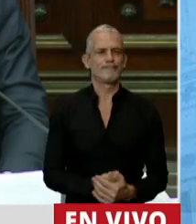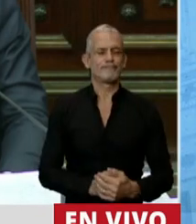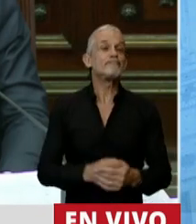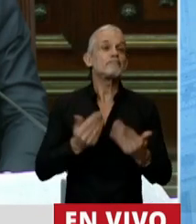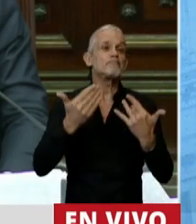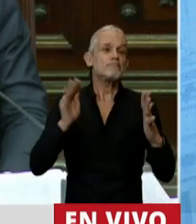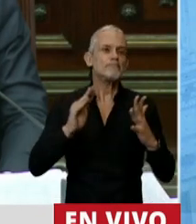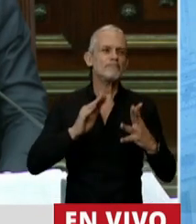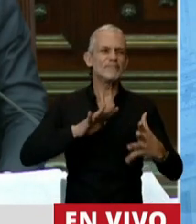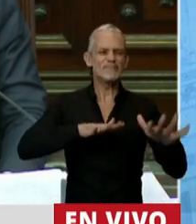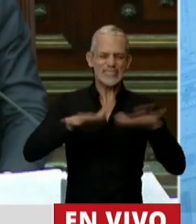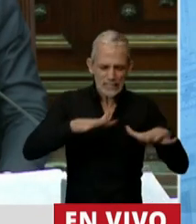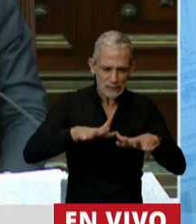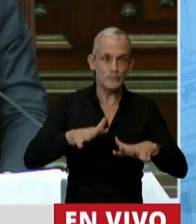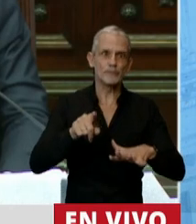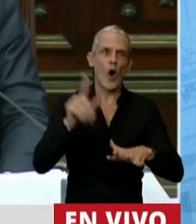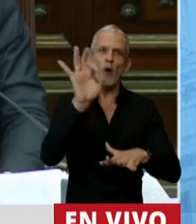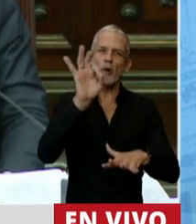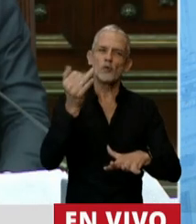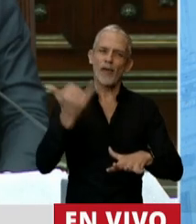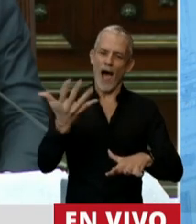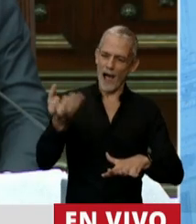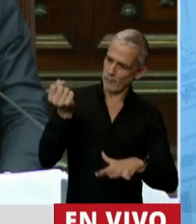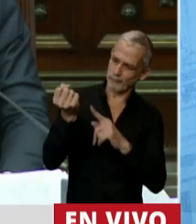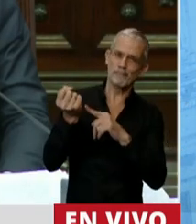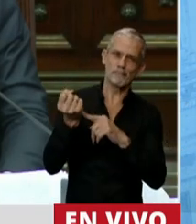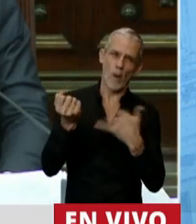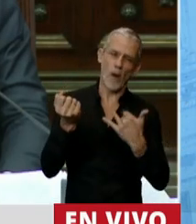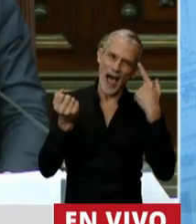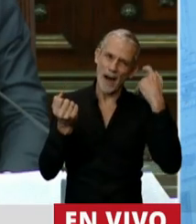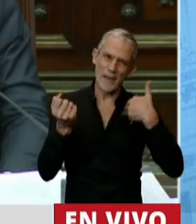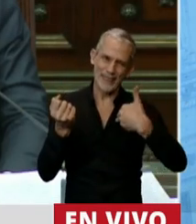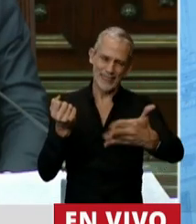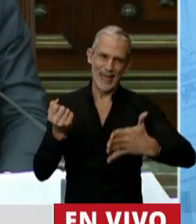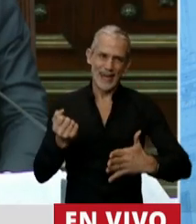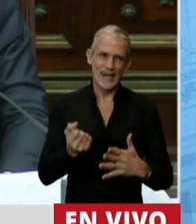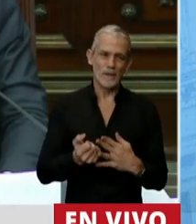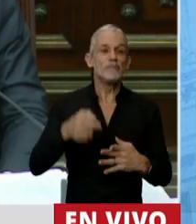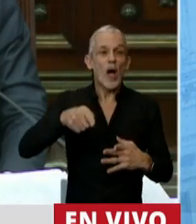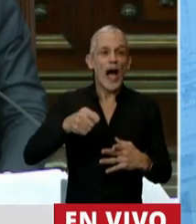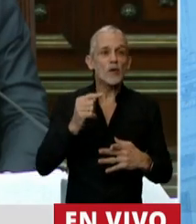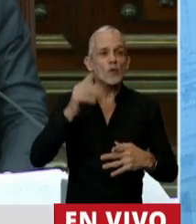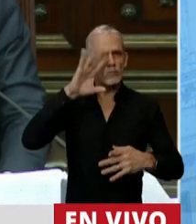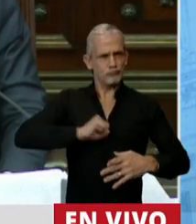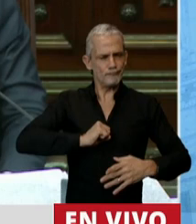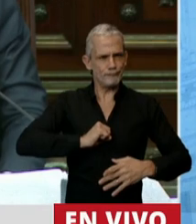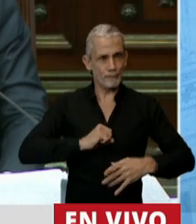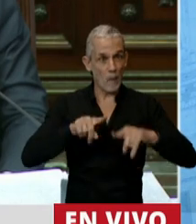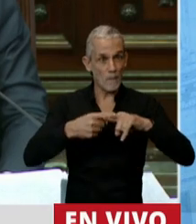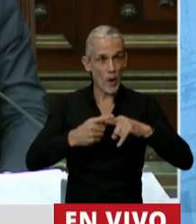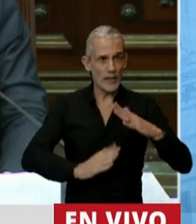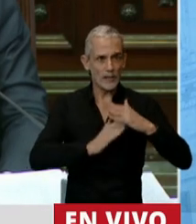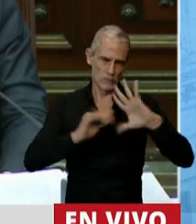Quizás las crisis son oportunidades, ¿no? Y me parece que ahí hay un desafío para la dirigencia política